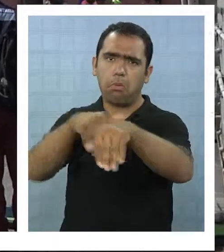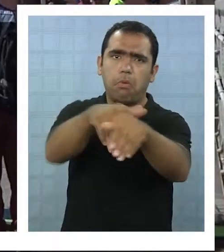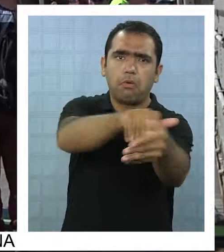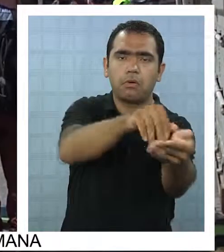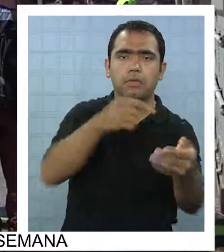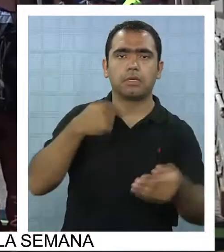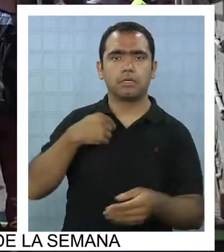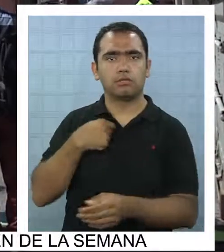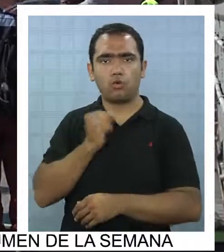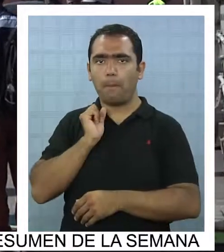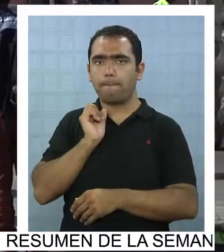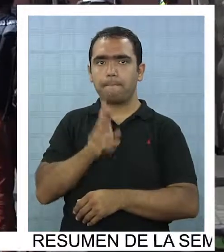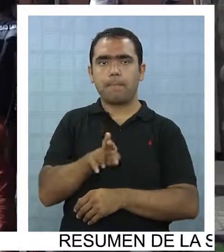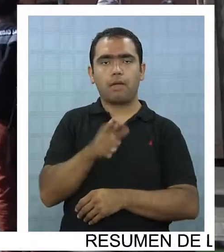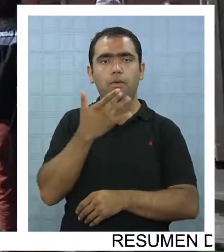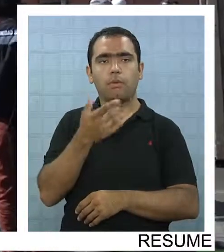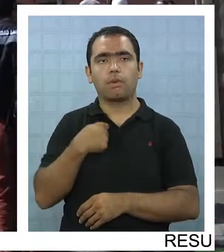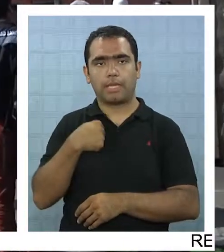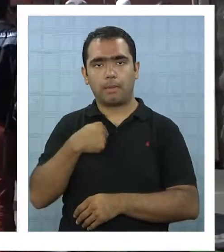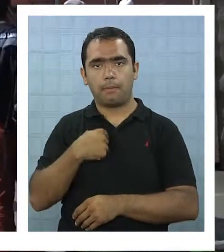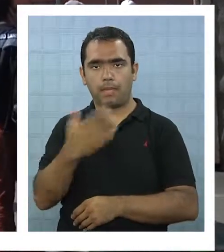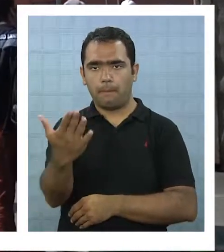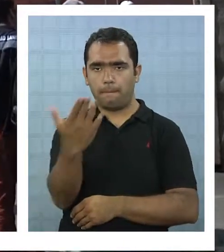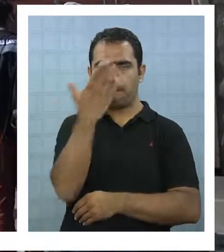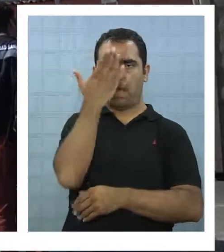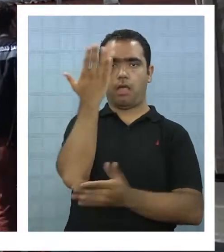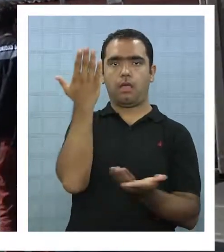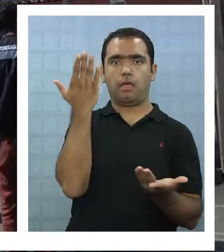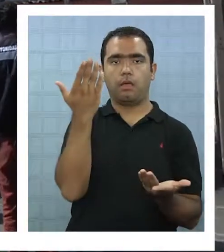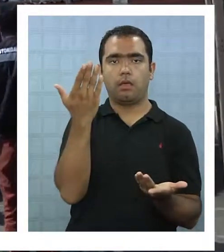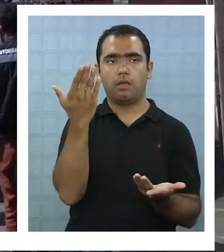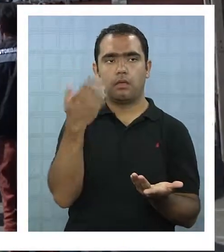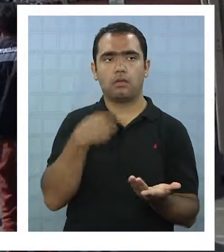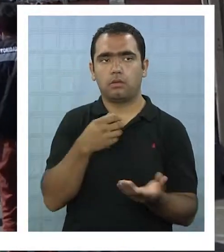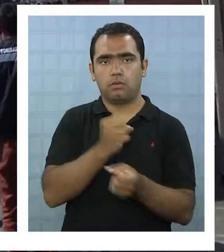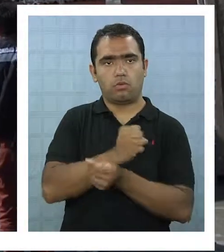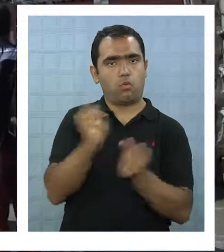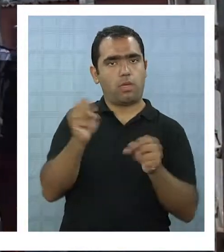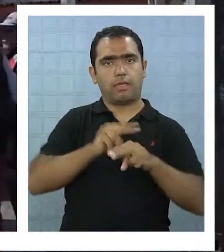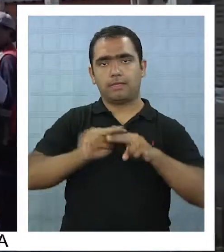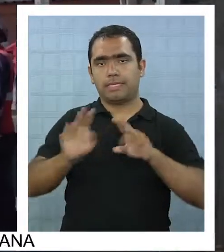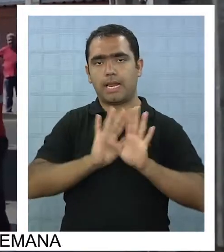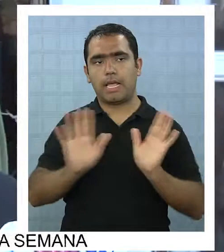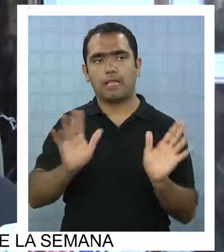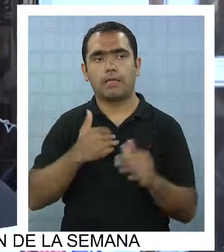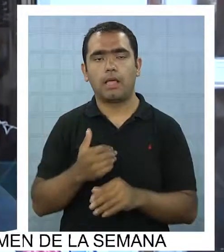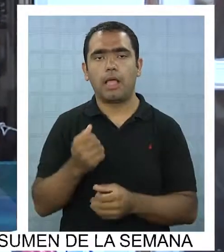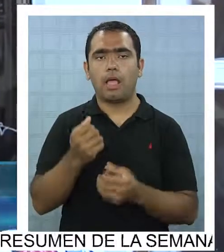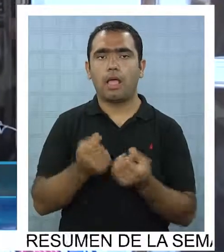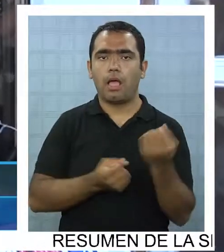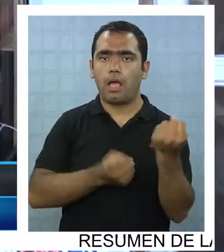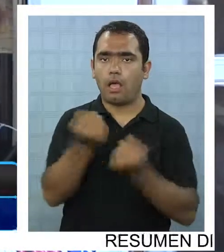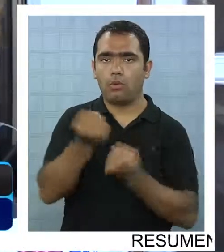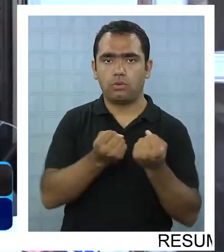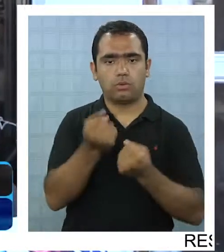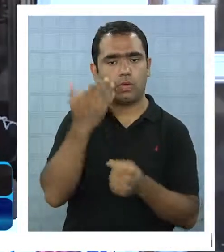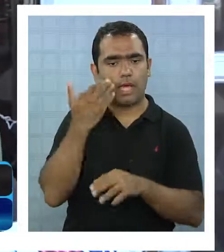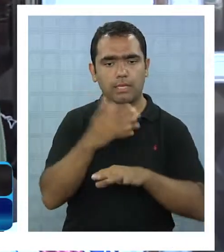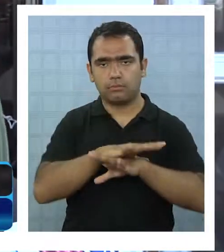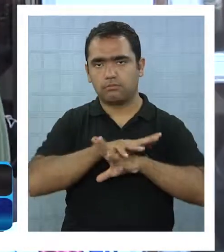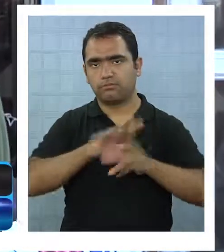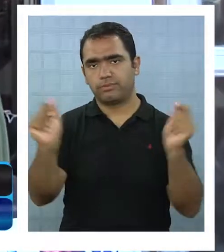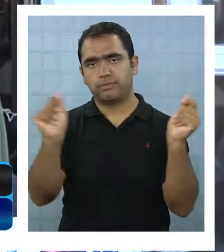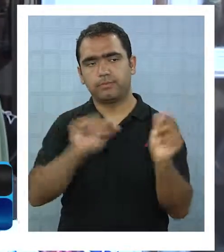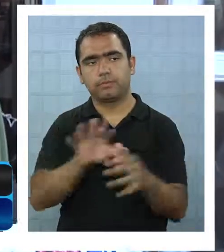frentón. Ya no podía hacer nada, ya, el auto ya está prácticamente por pérdida total. Eso ocurre a diario porque el